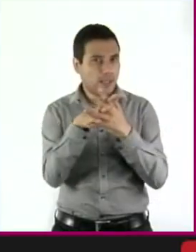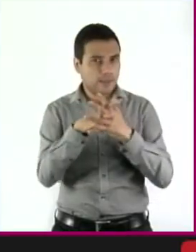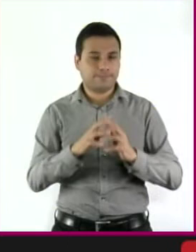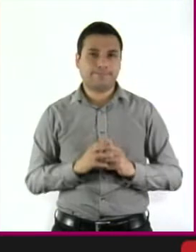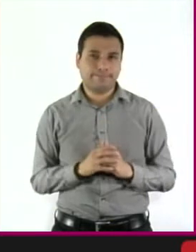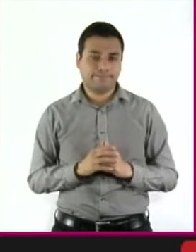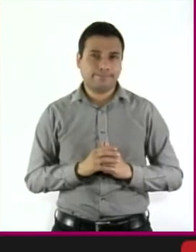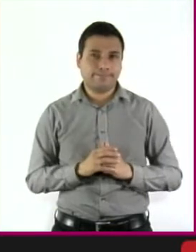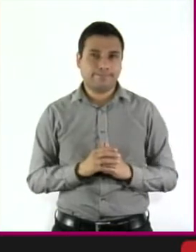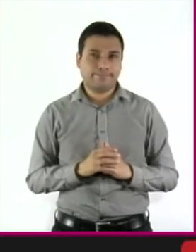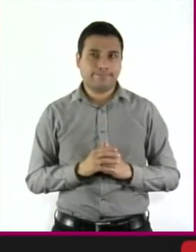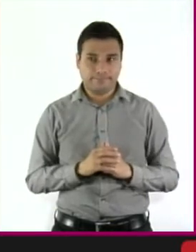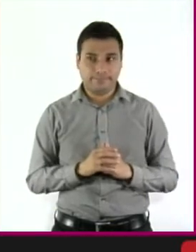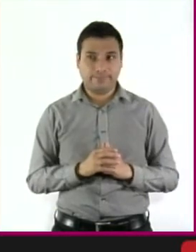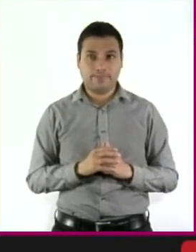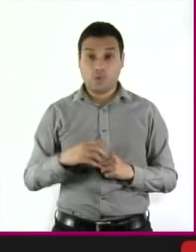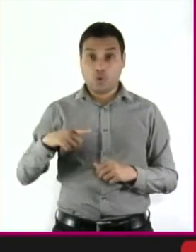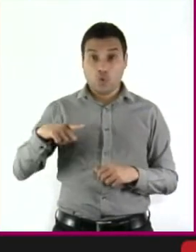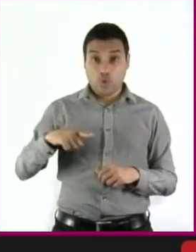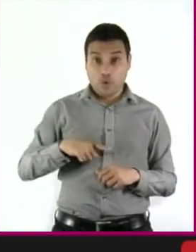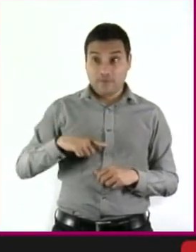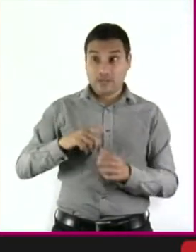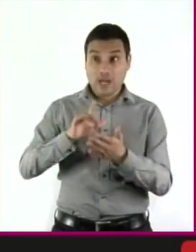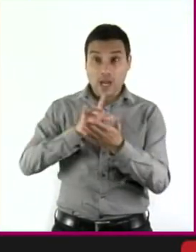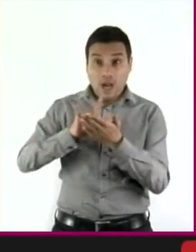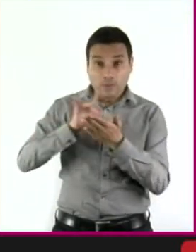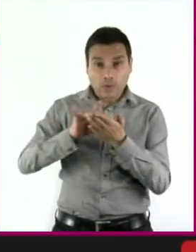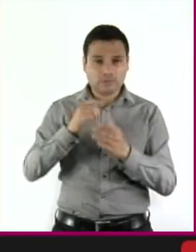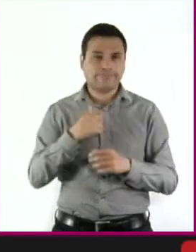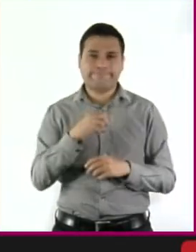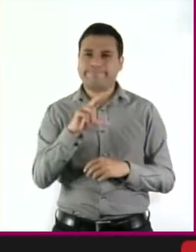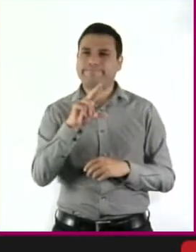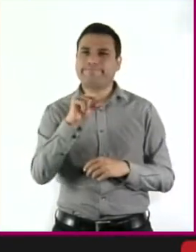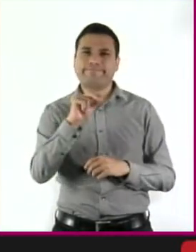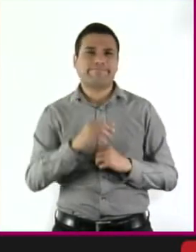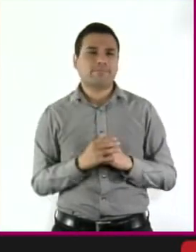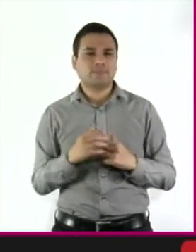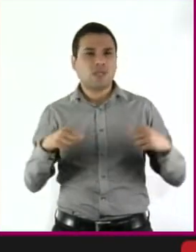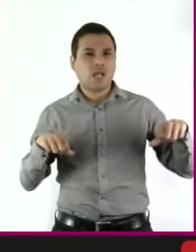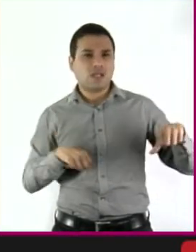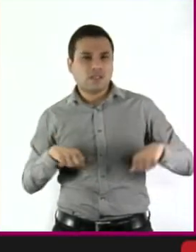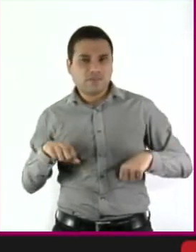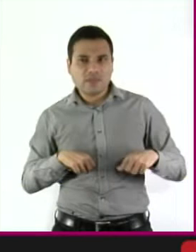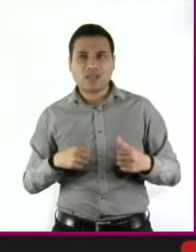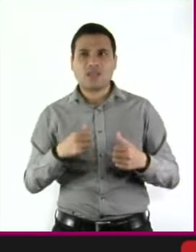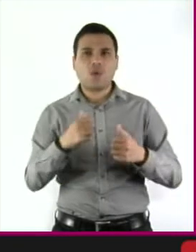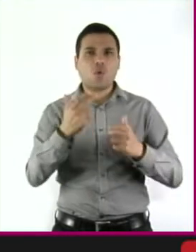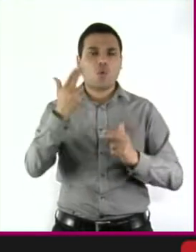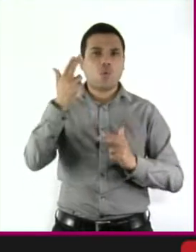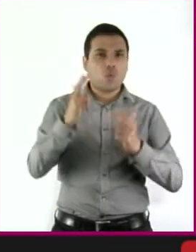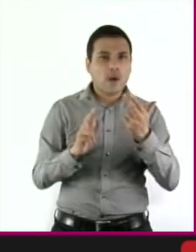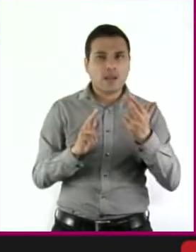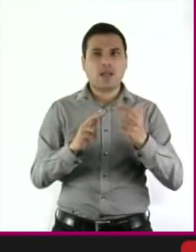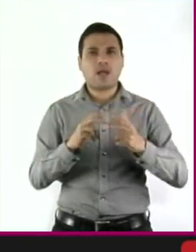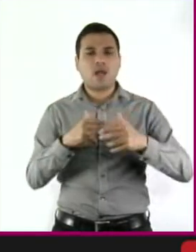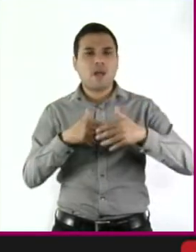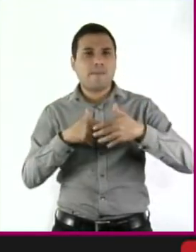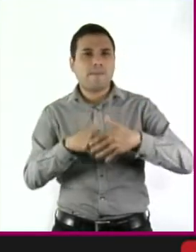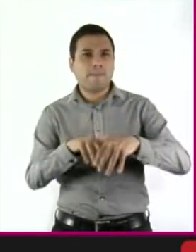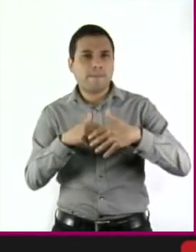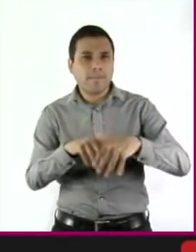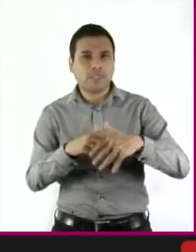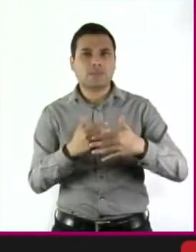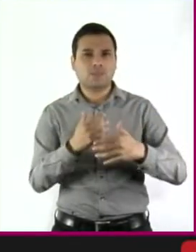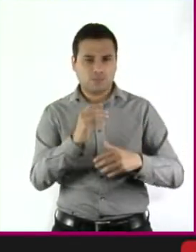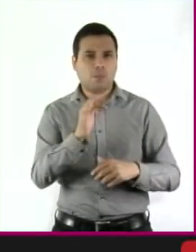No cooperar con el Estado, recurrir al boicot, la suspensión de actividades como las huelgas y las marchas masivas son algunas